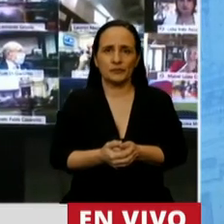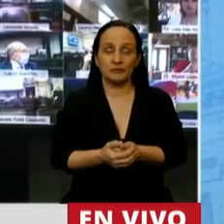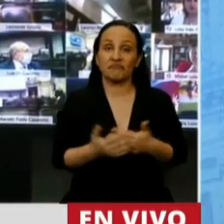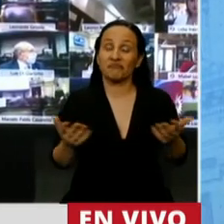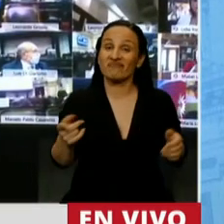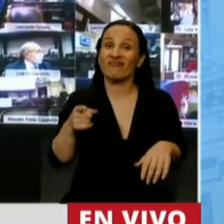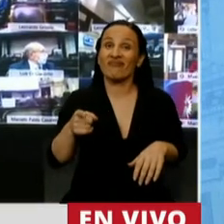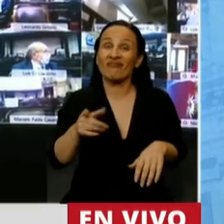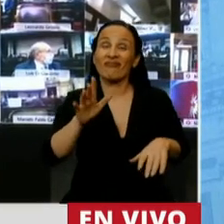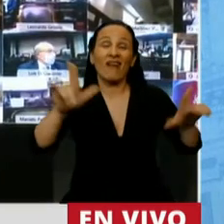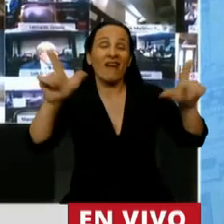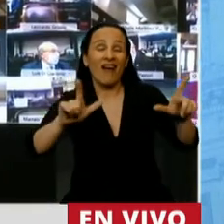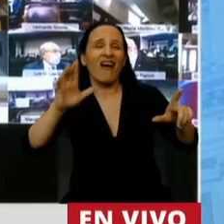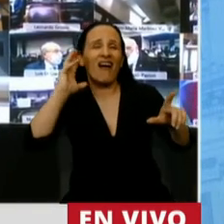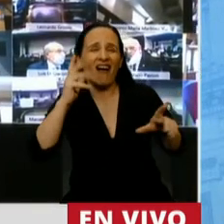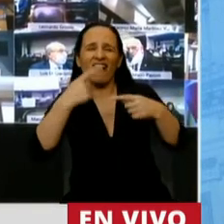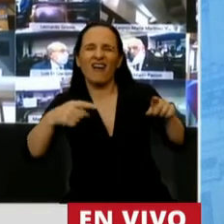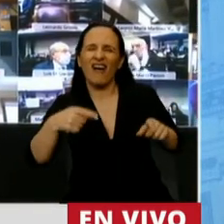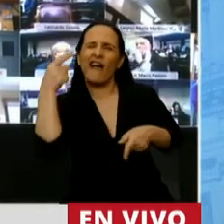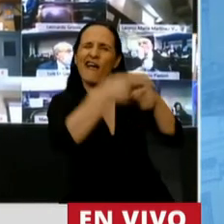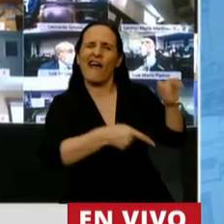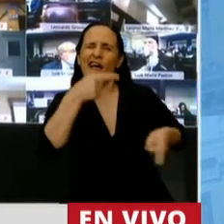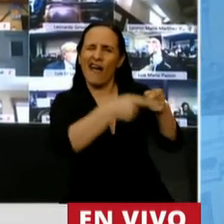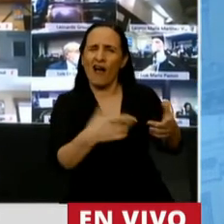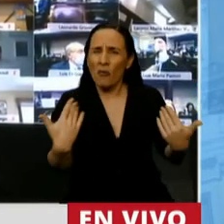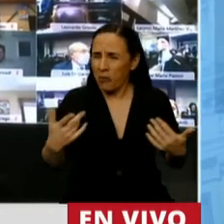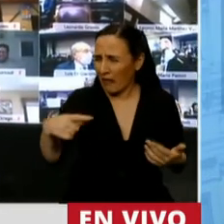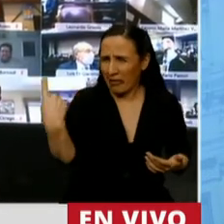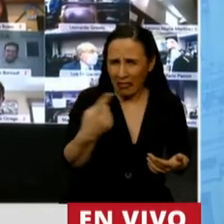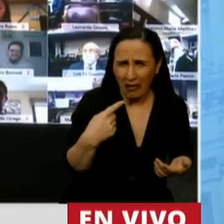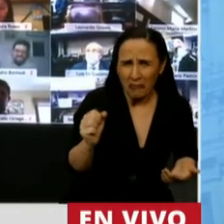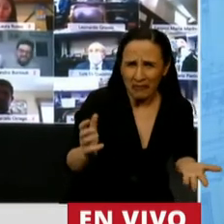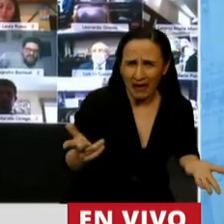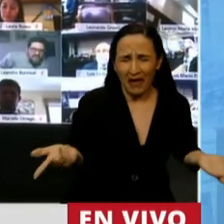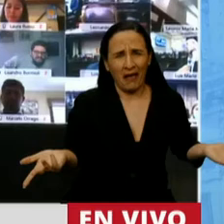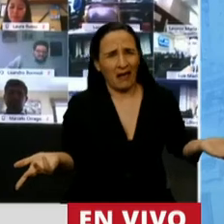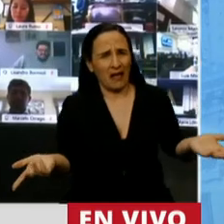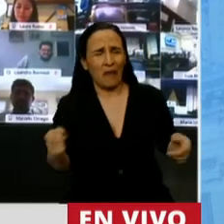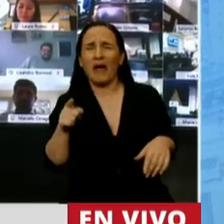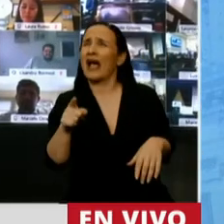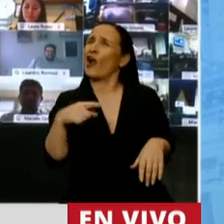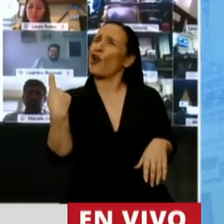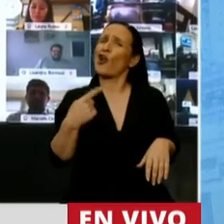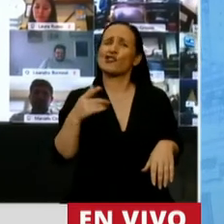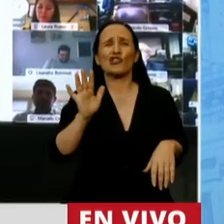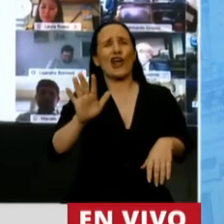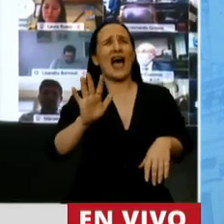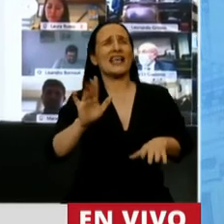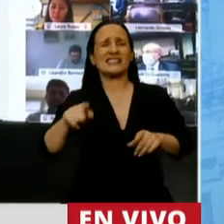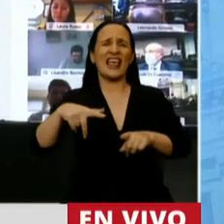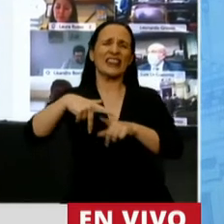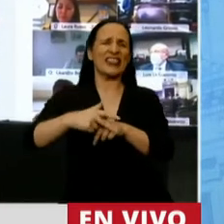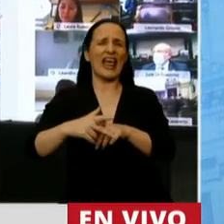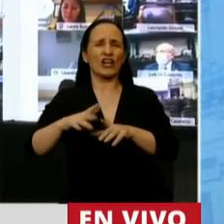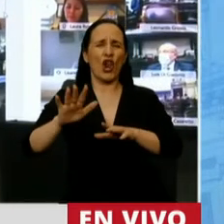Ese linchamiento mediático que nos puede suceder a todos, a ver si nacimos nosotros ahora en el mundo nanotecnológico